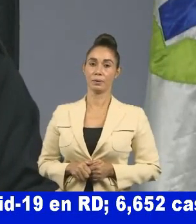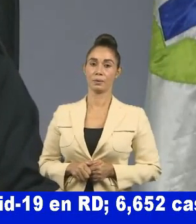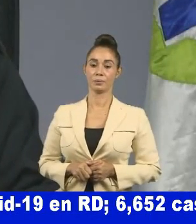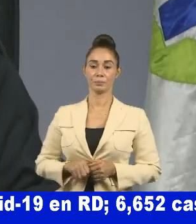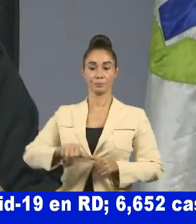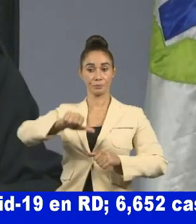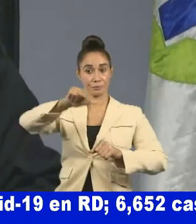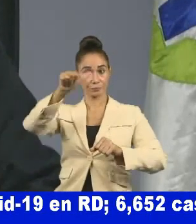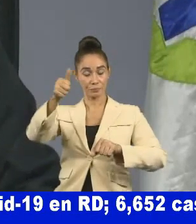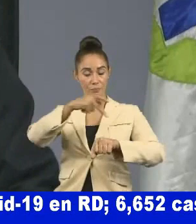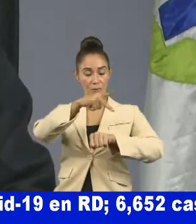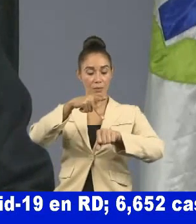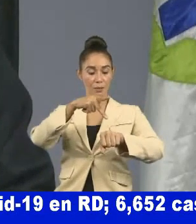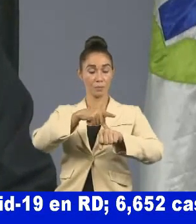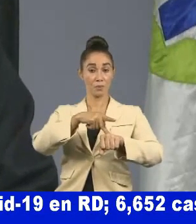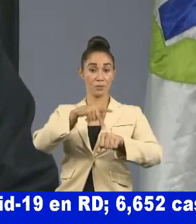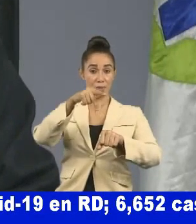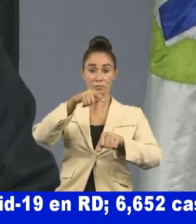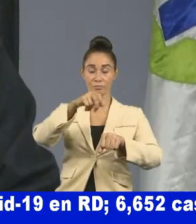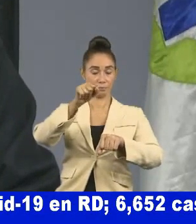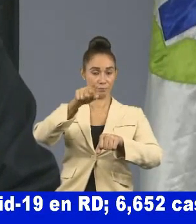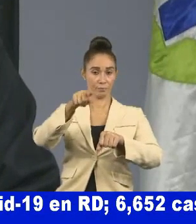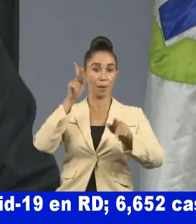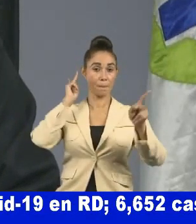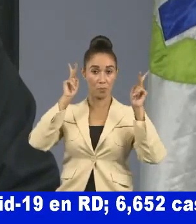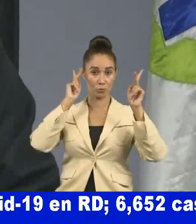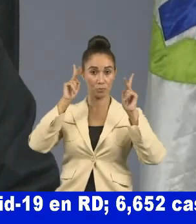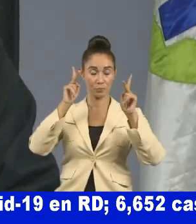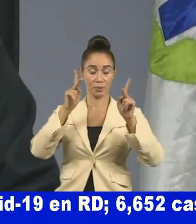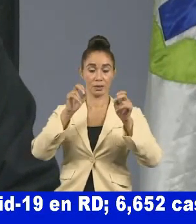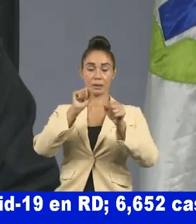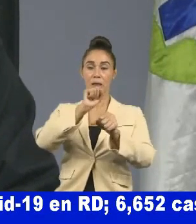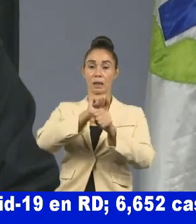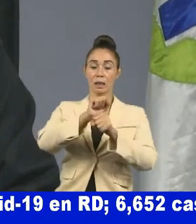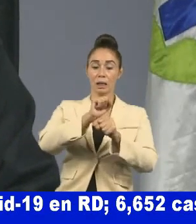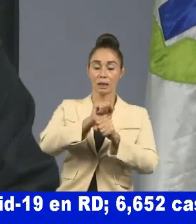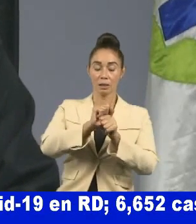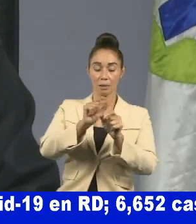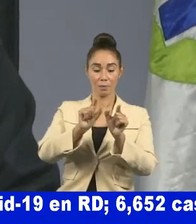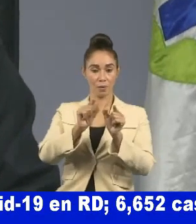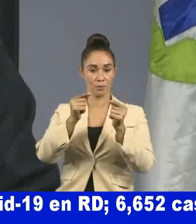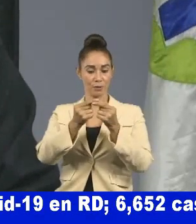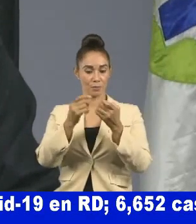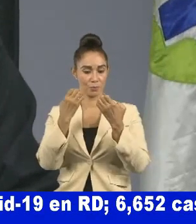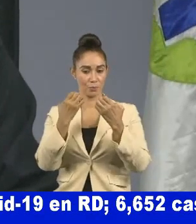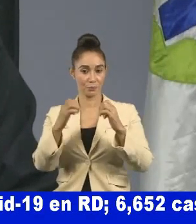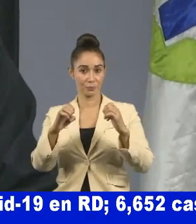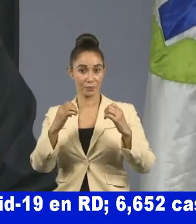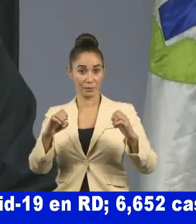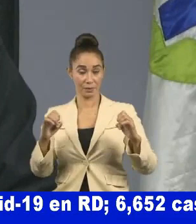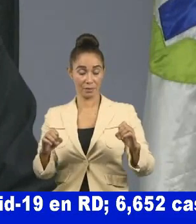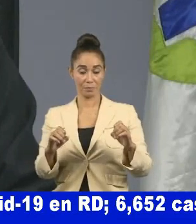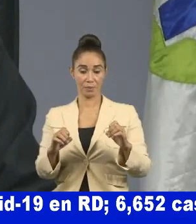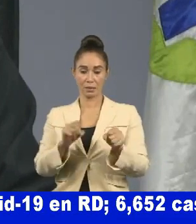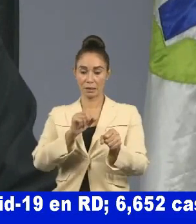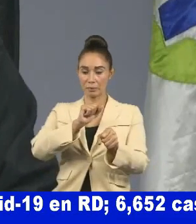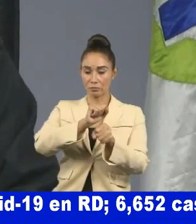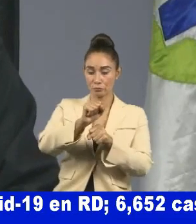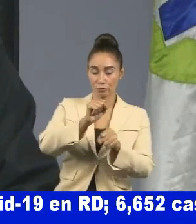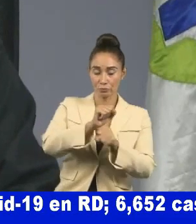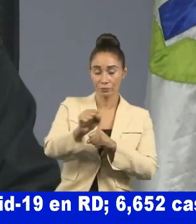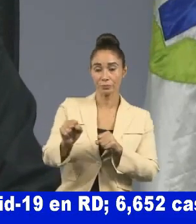provincia de Puerto Plata, la labor del Comité de Emergencia, que fue puesto en acción y se